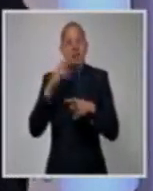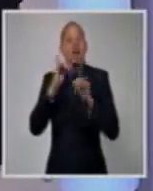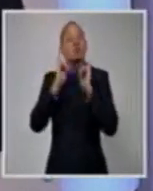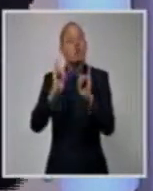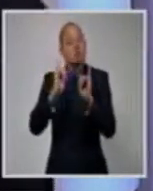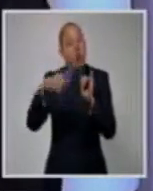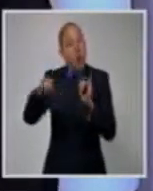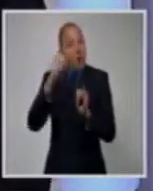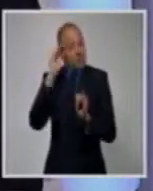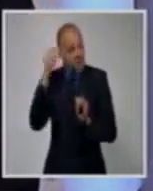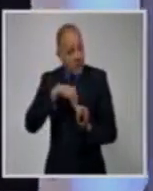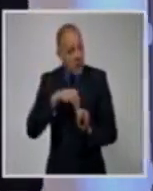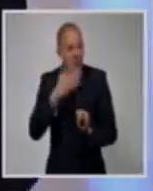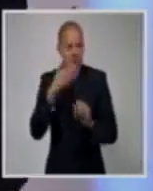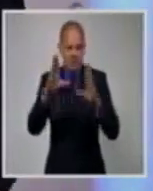espontáneos. Buenas noches.